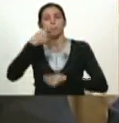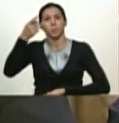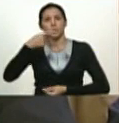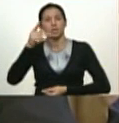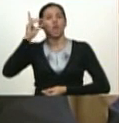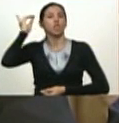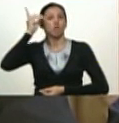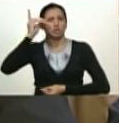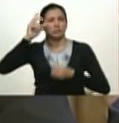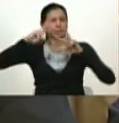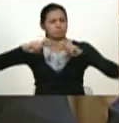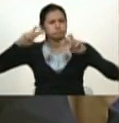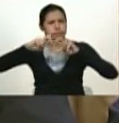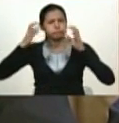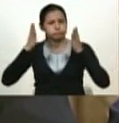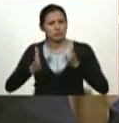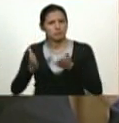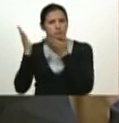docente investigador